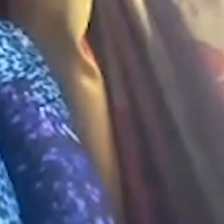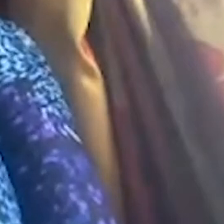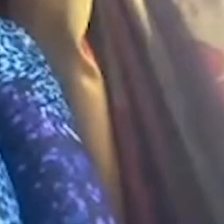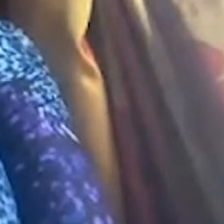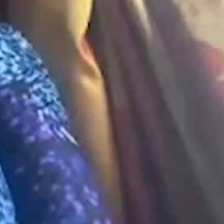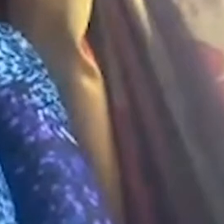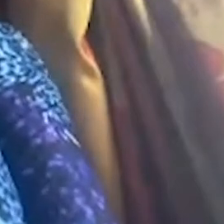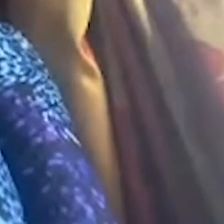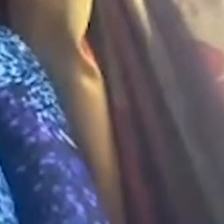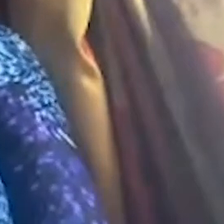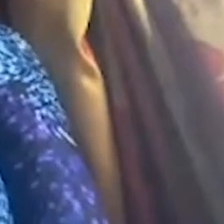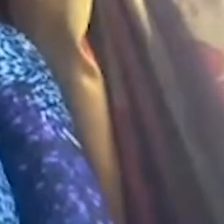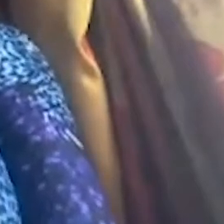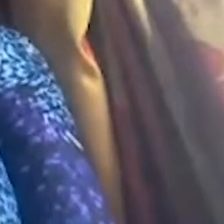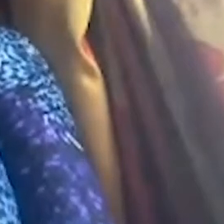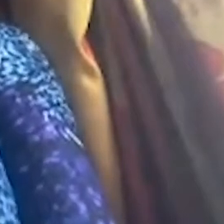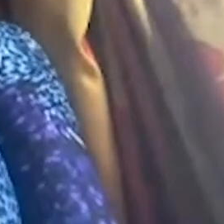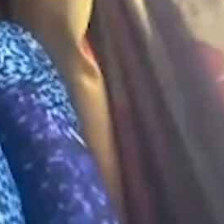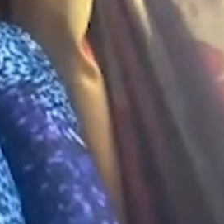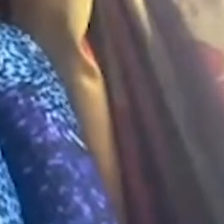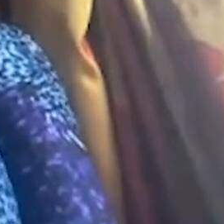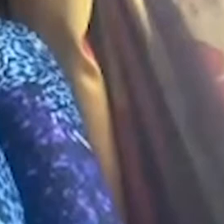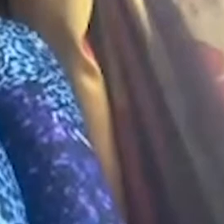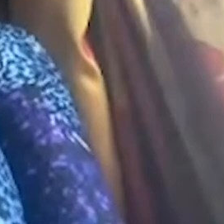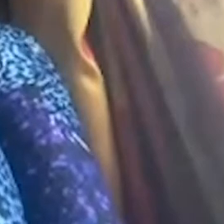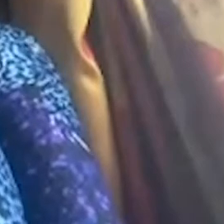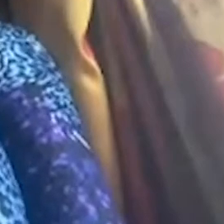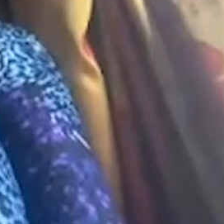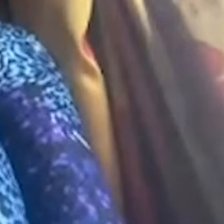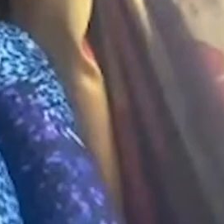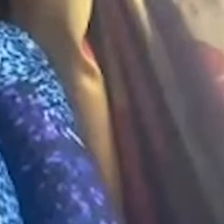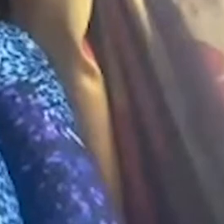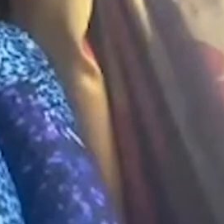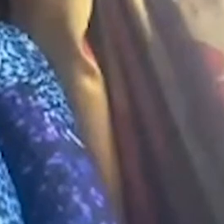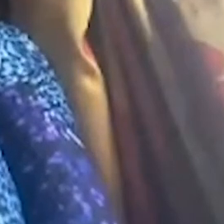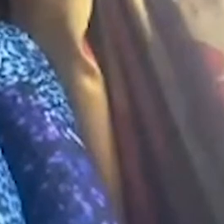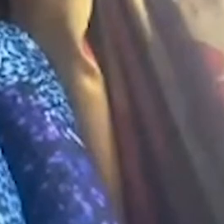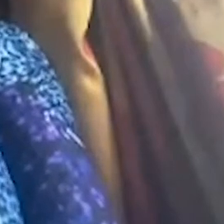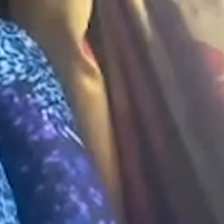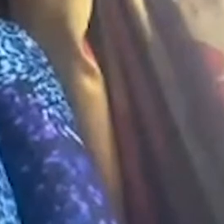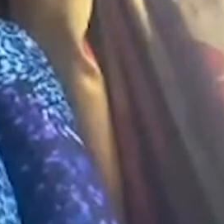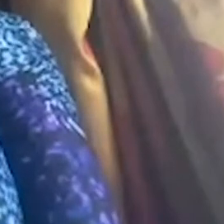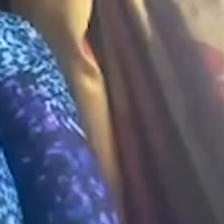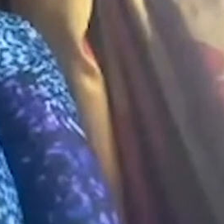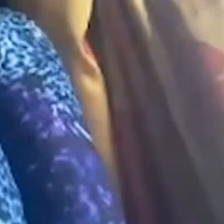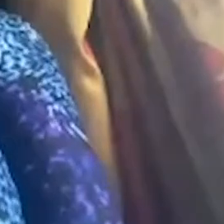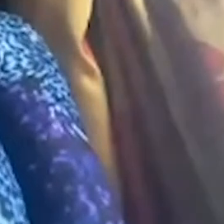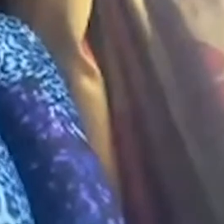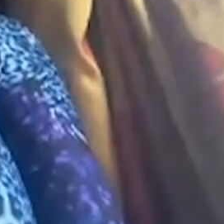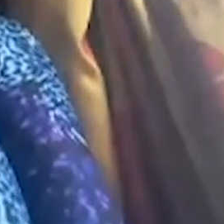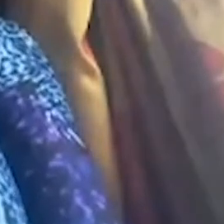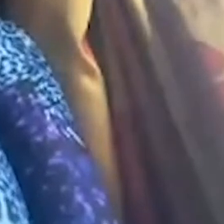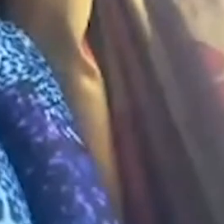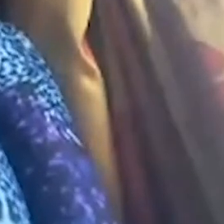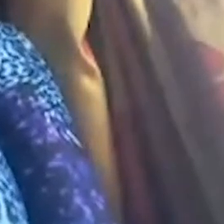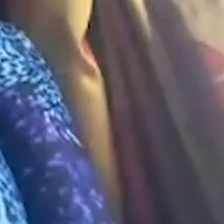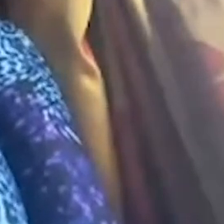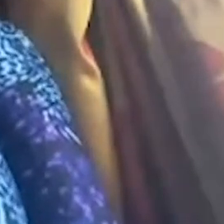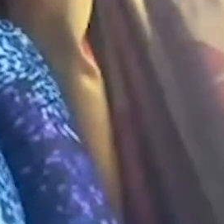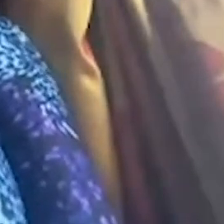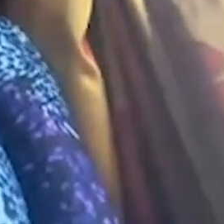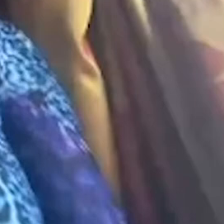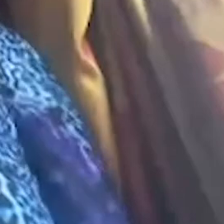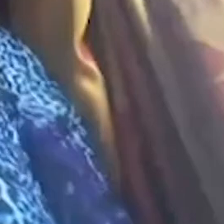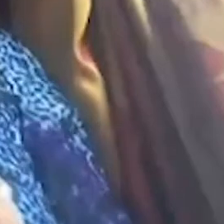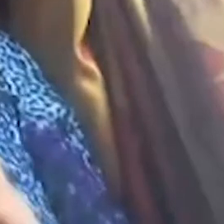entre todos los encargados territoriales que ha designado el presidente para las cinco regiones del país. A mí en específico me toca la región brunca.